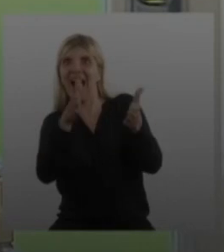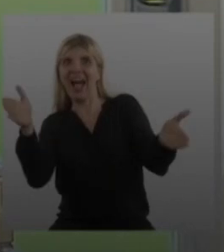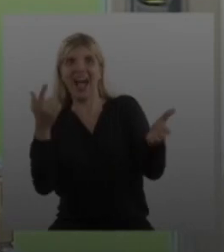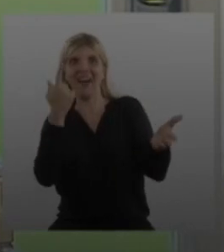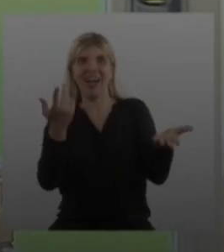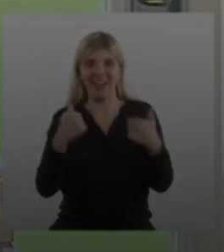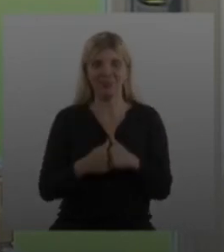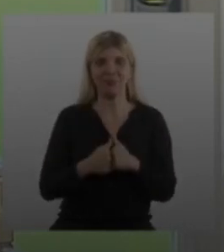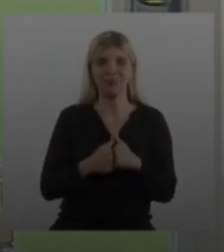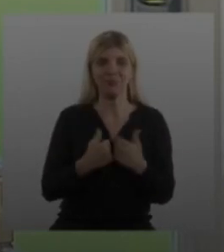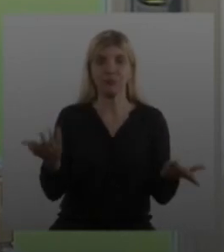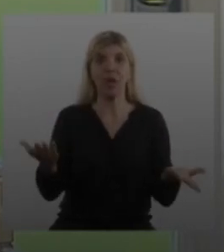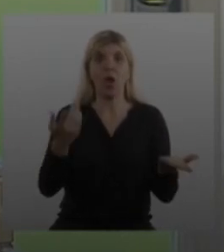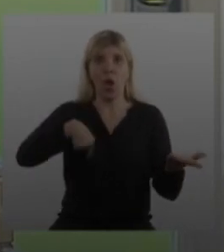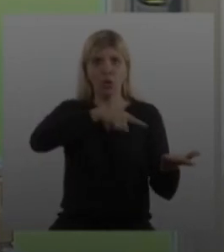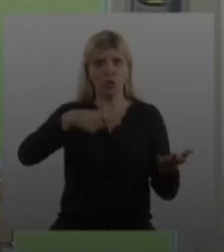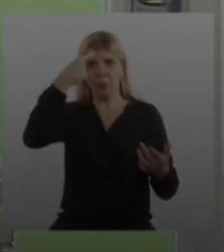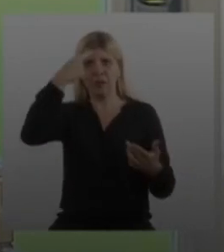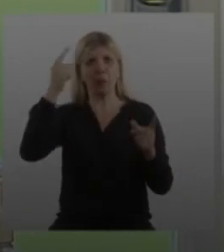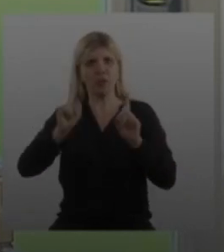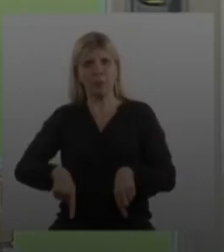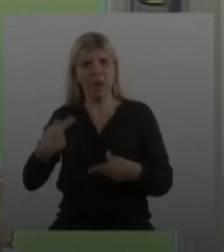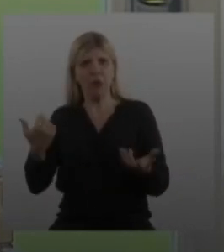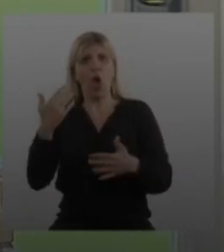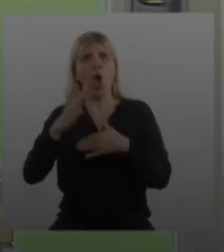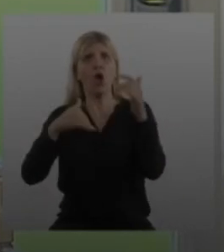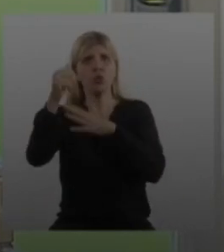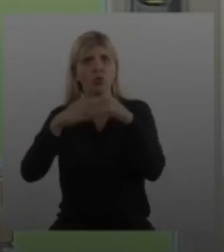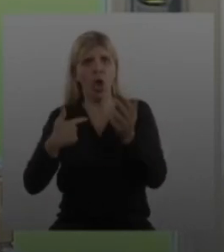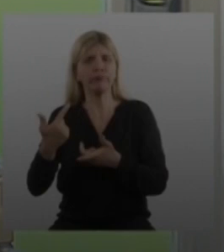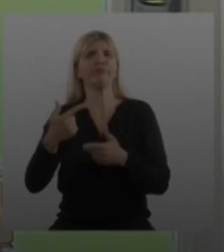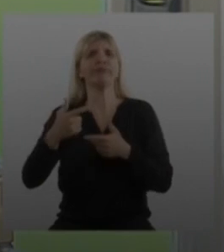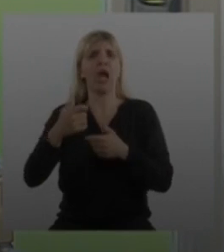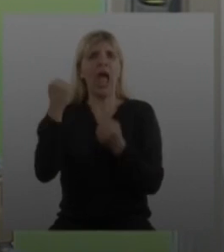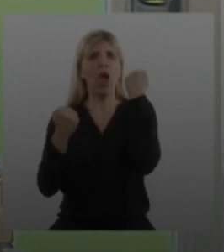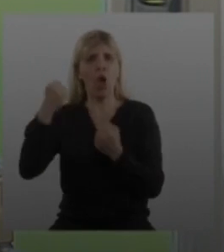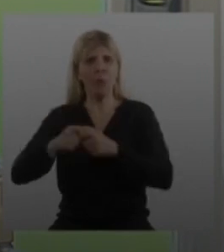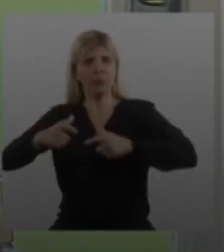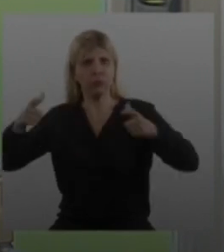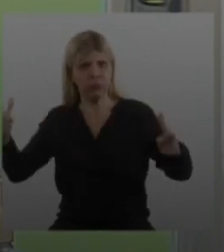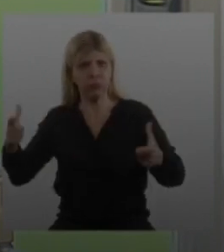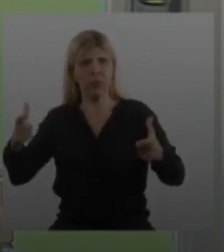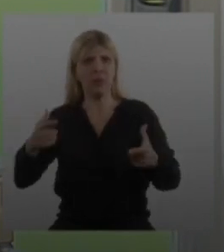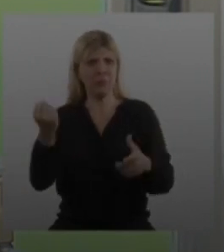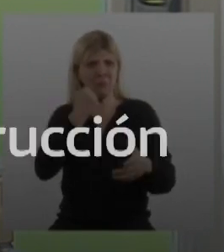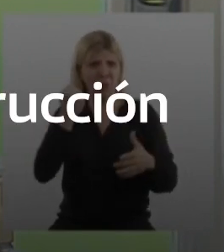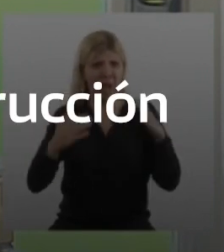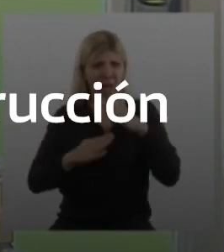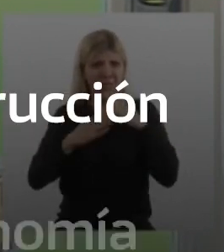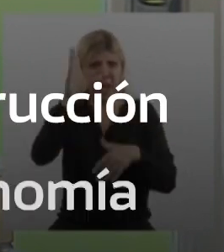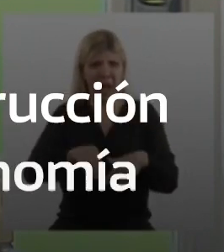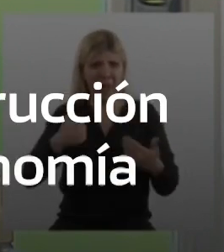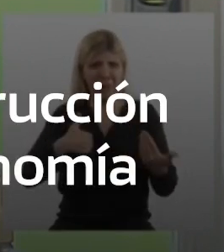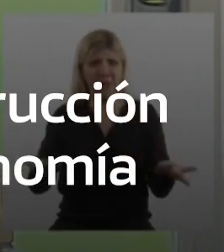Para nosotros la construcción es un motor central para el desarrollo económico argentino. Yo recuerdo